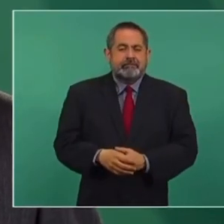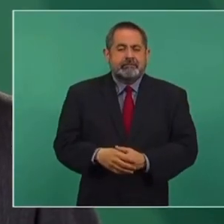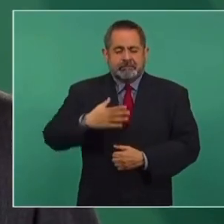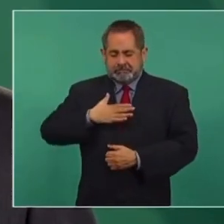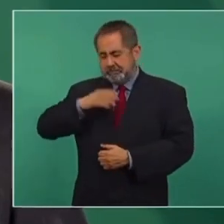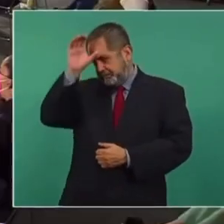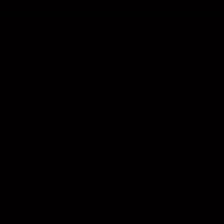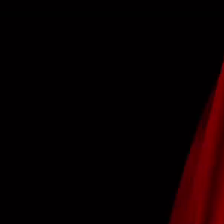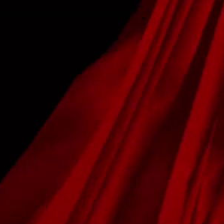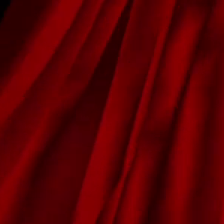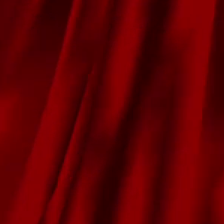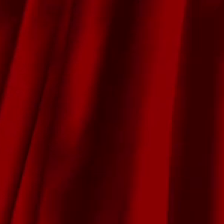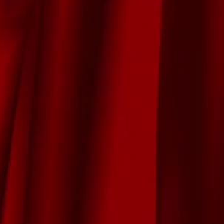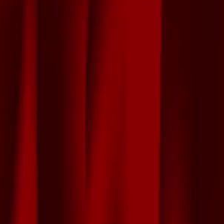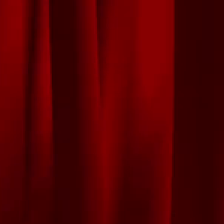Tengo mi conciencia tranquila. Efectivamente. Tengo mi conciencia tranquila.